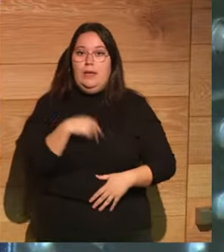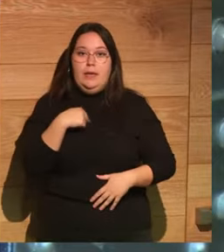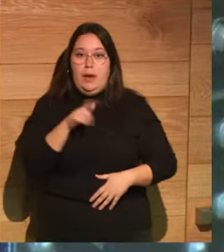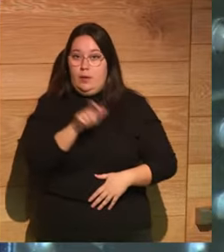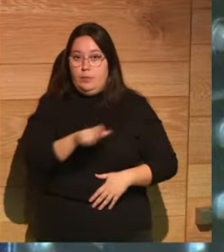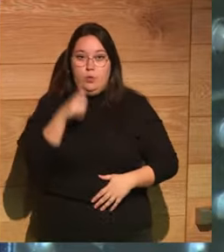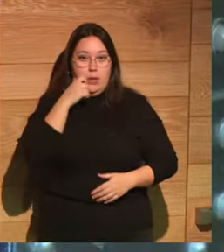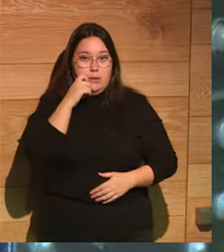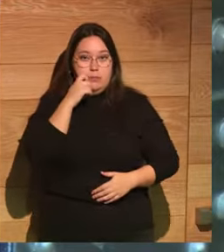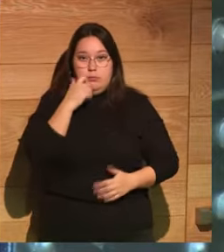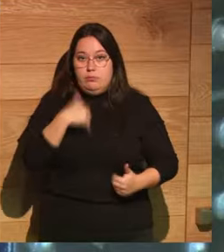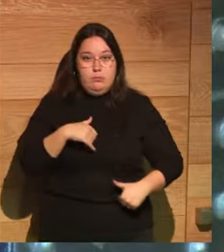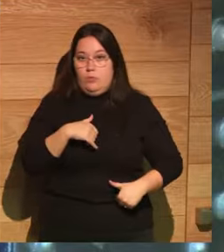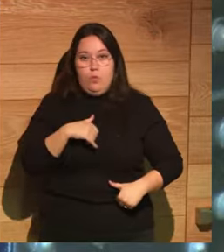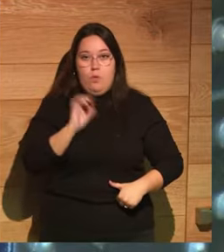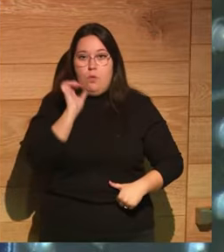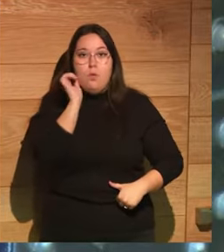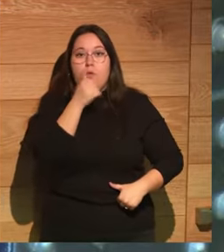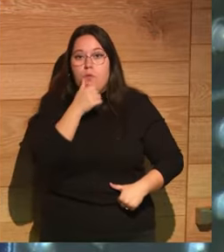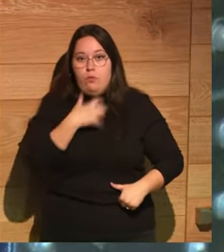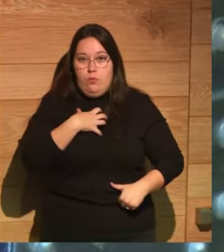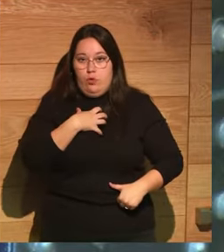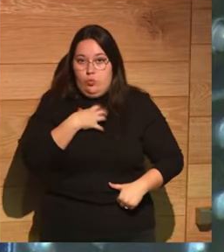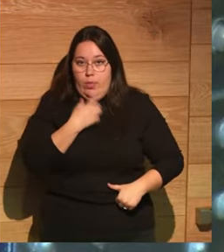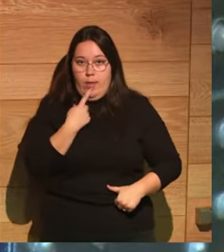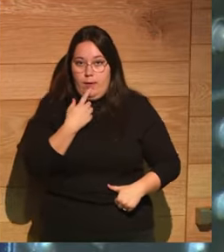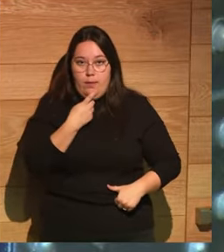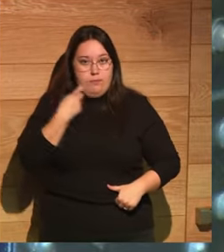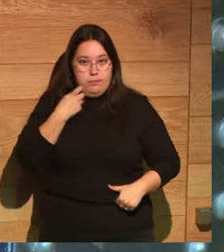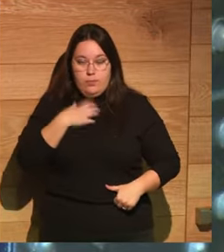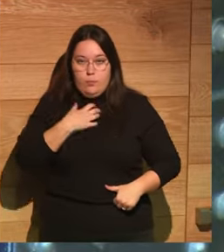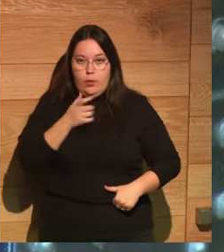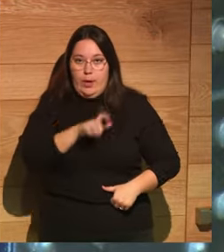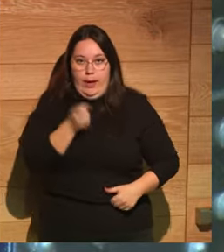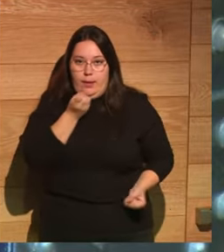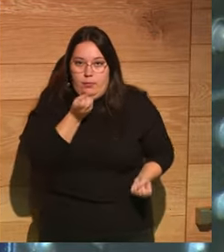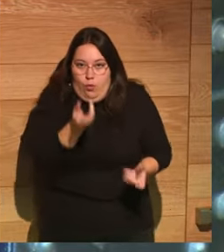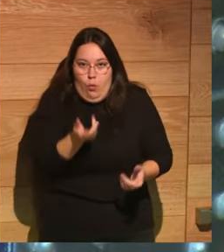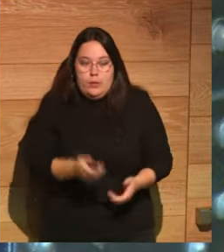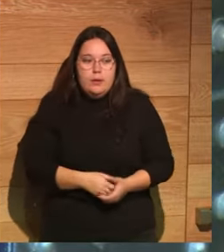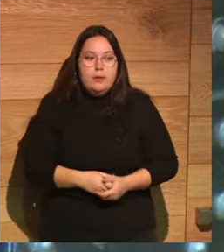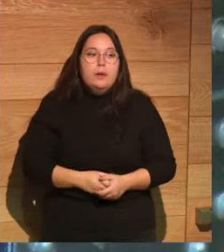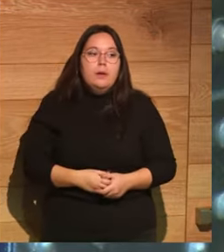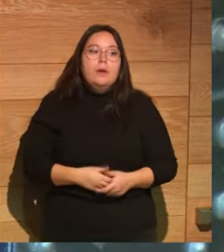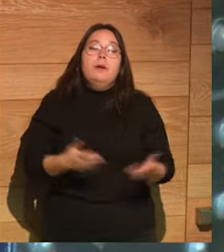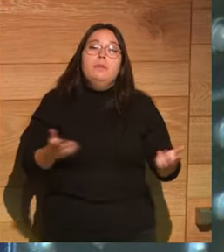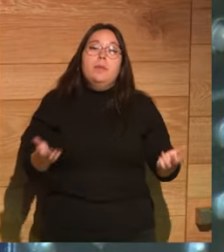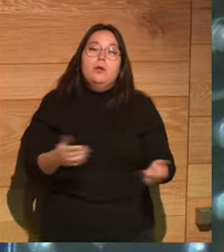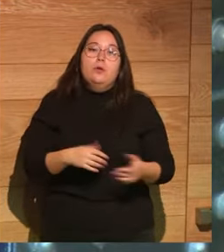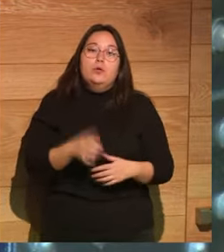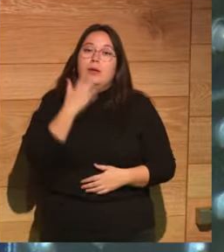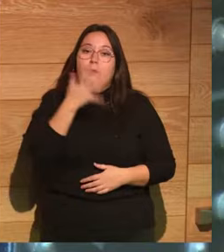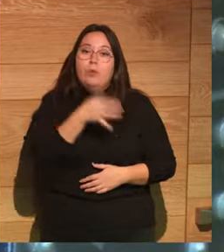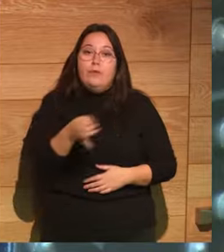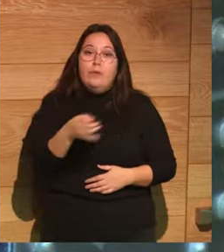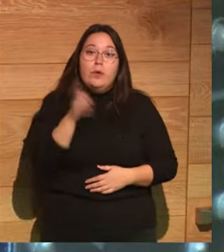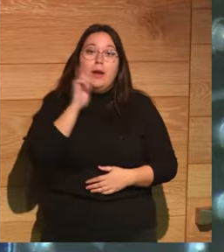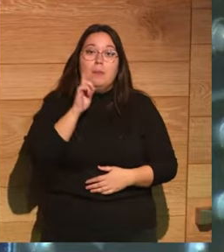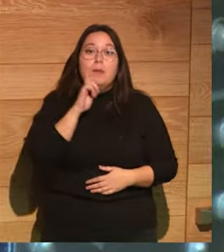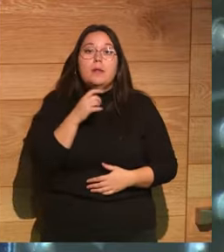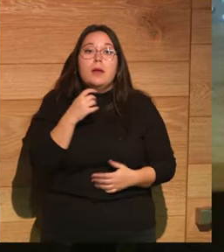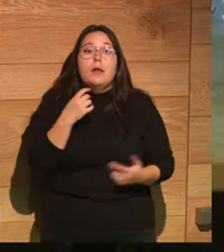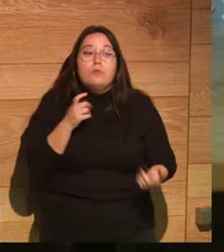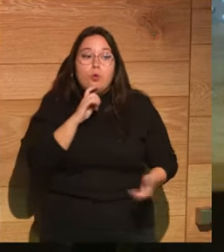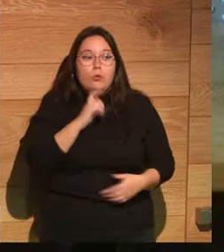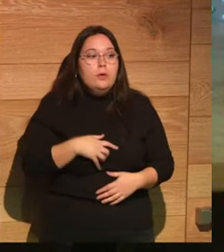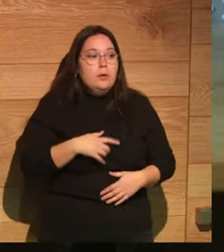incapaces de guardar un secreto totalmente cuando hay menos gente pero sin embargo es el ejemplo perfecto de la mentira algo queda